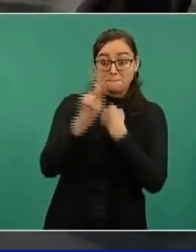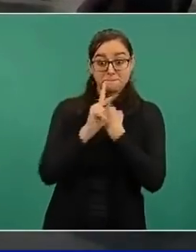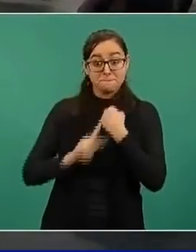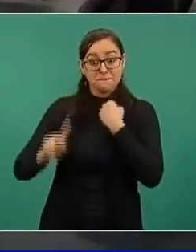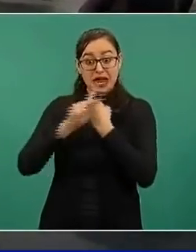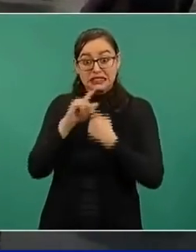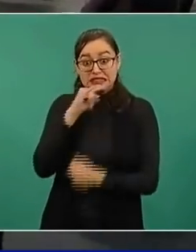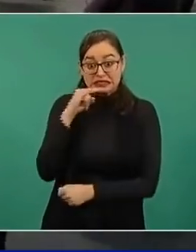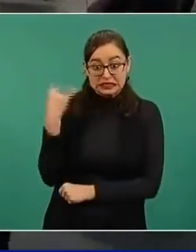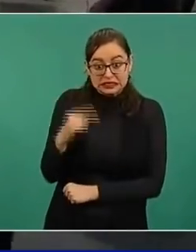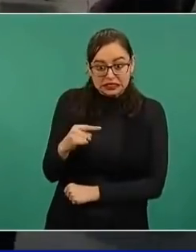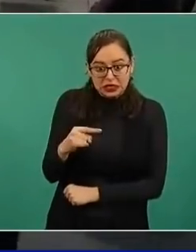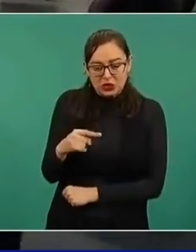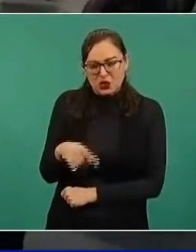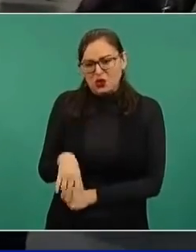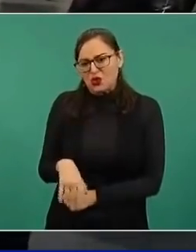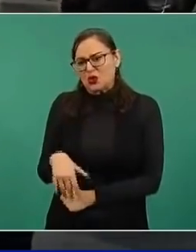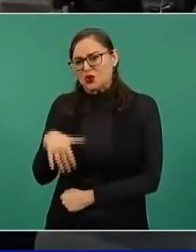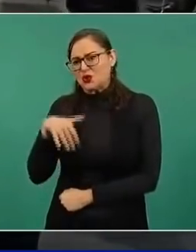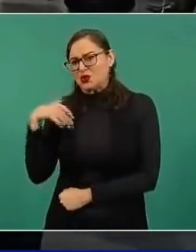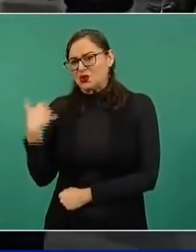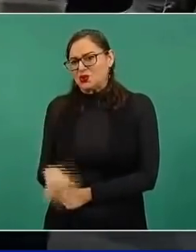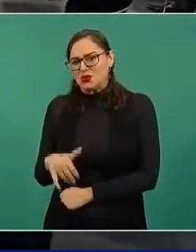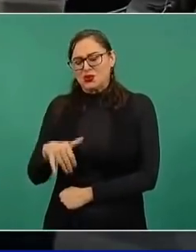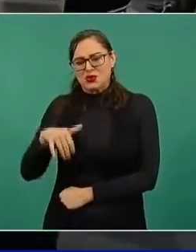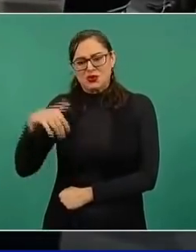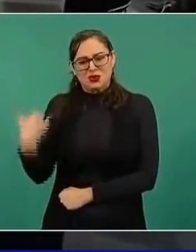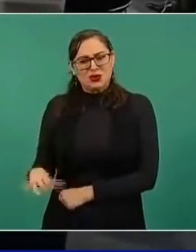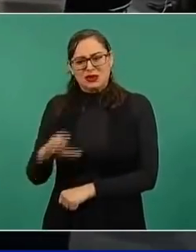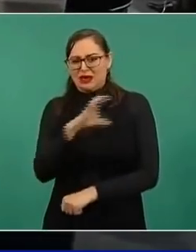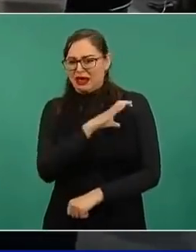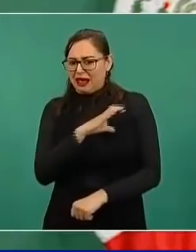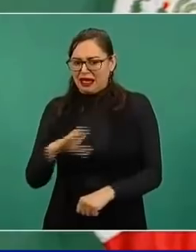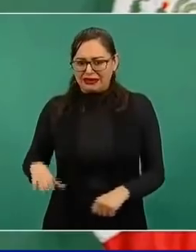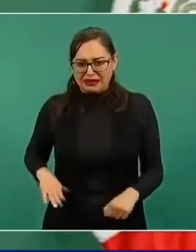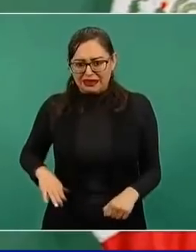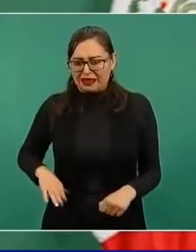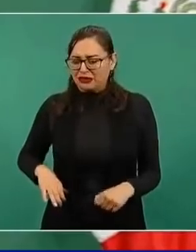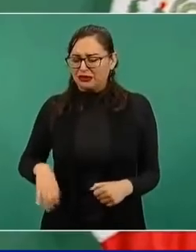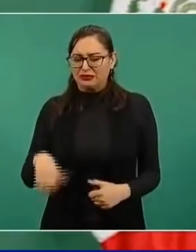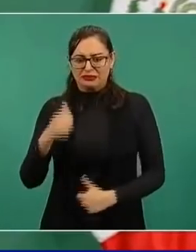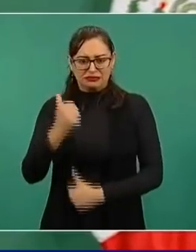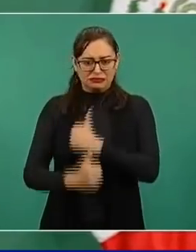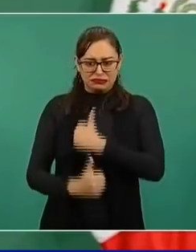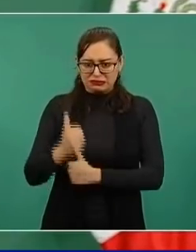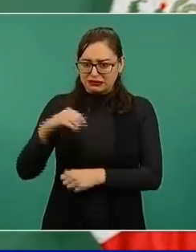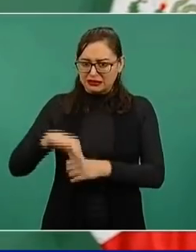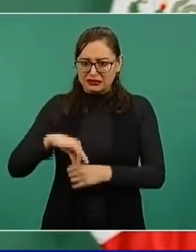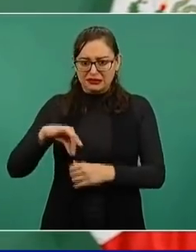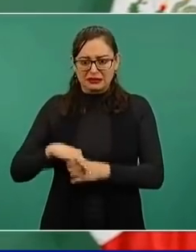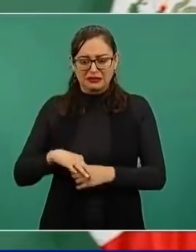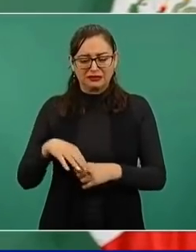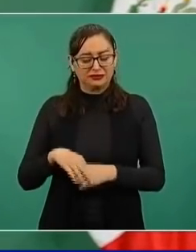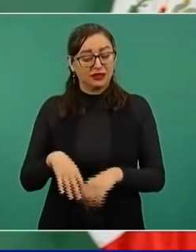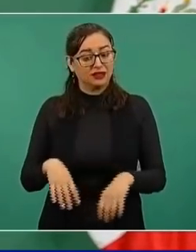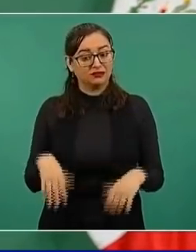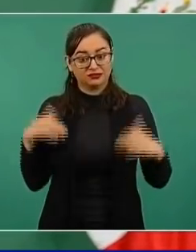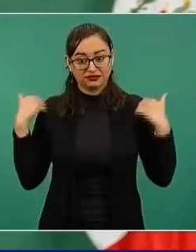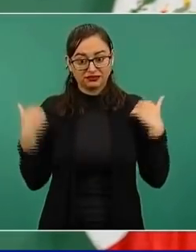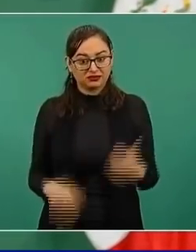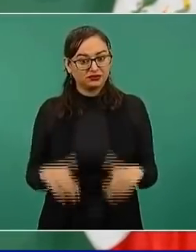pobre candidato de las fuerzas